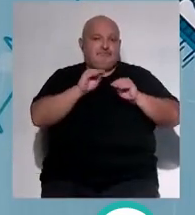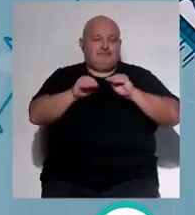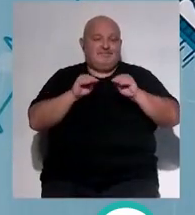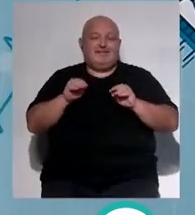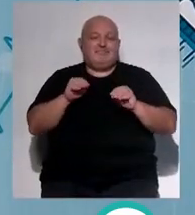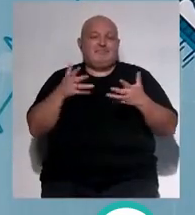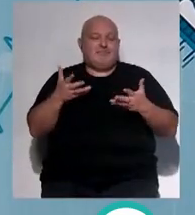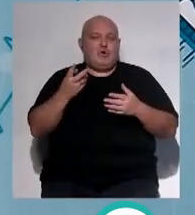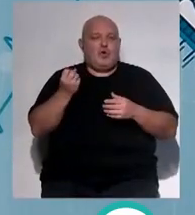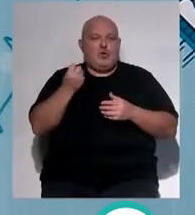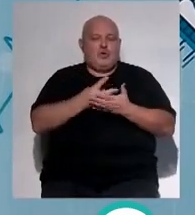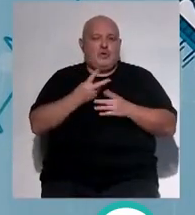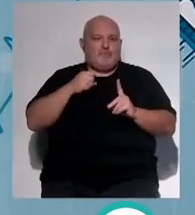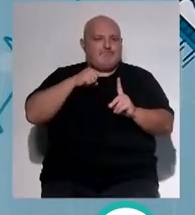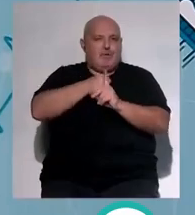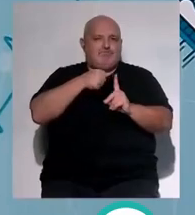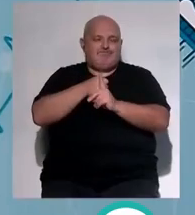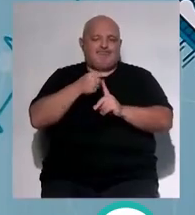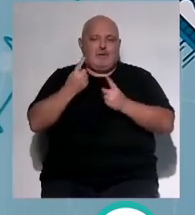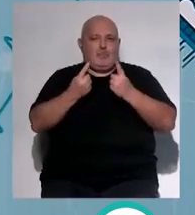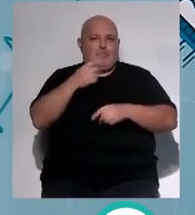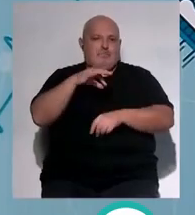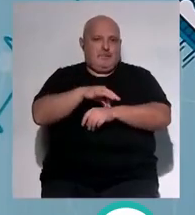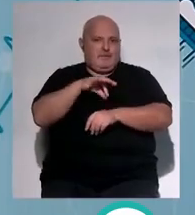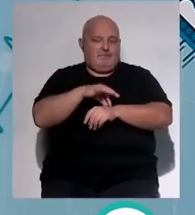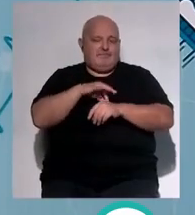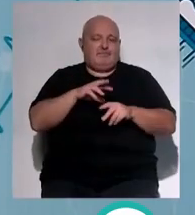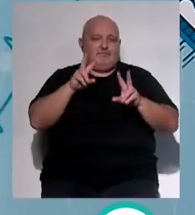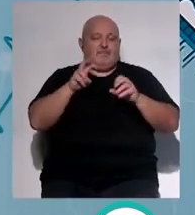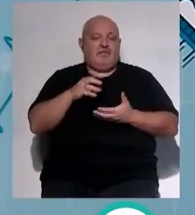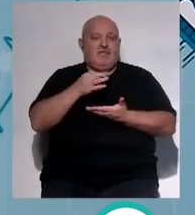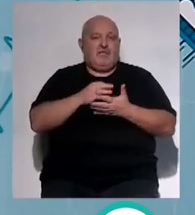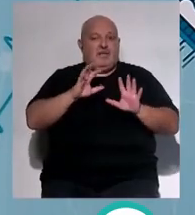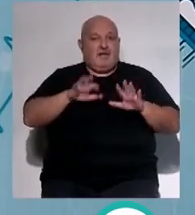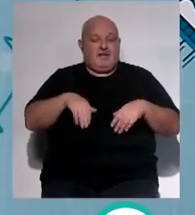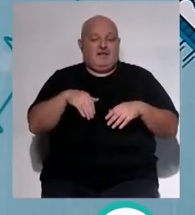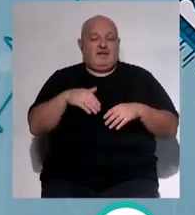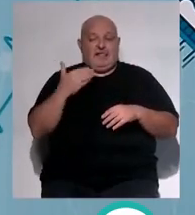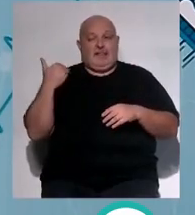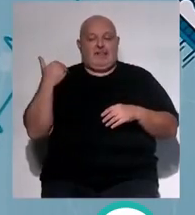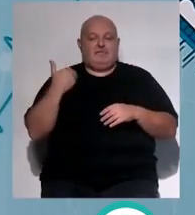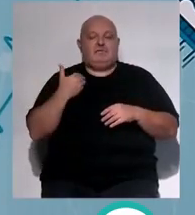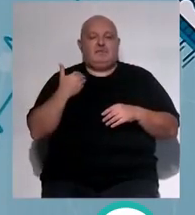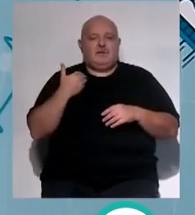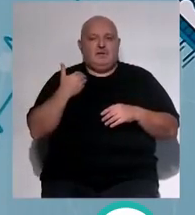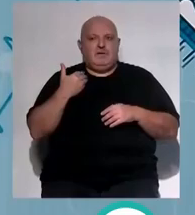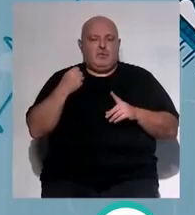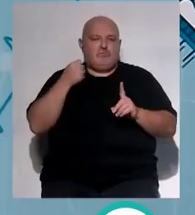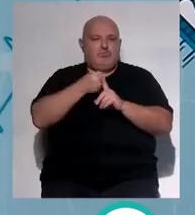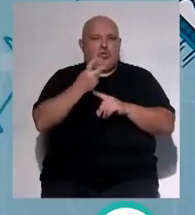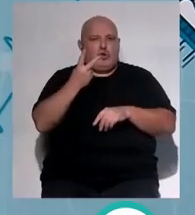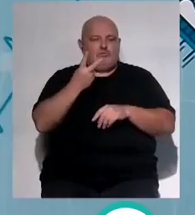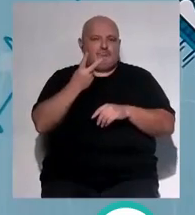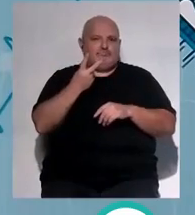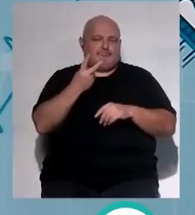sobre nuevas agresiones a profesionales sanitarios en concreto en la ciudad de Cádiz recientemente agresiones a